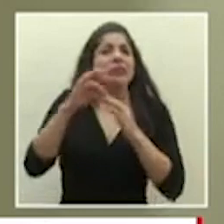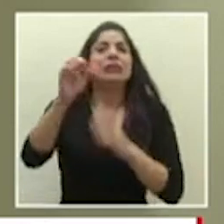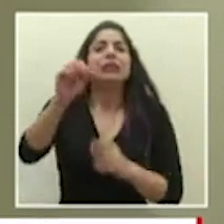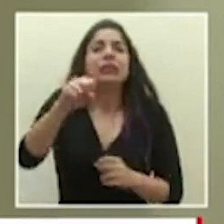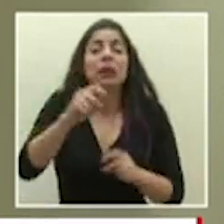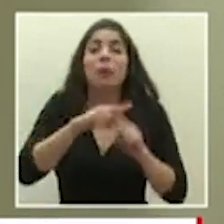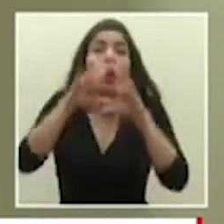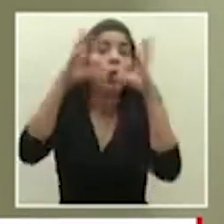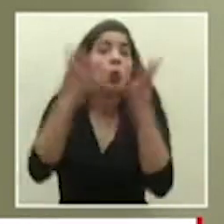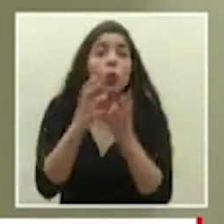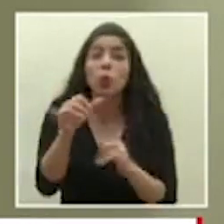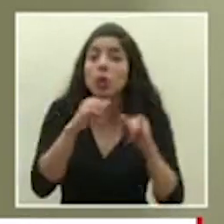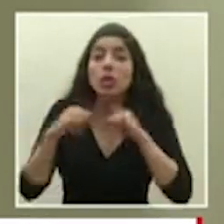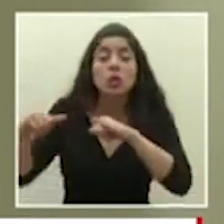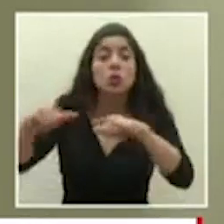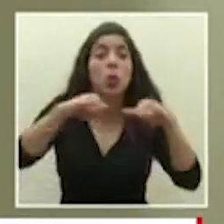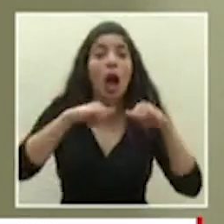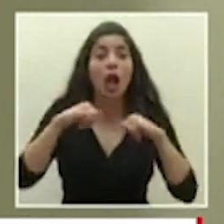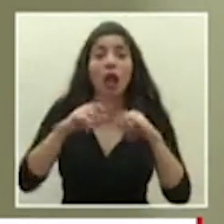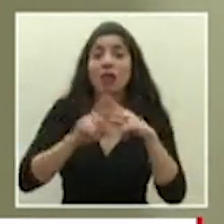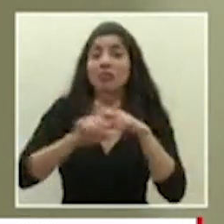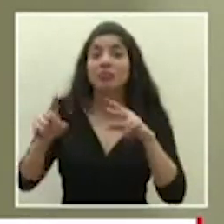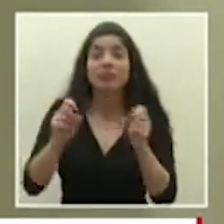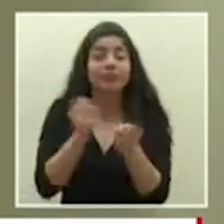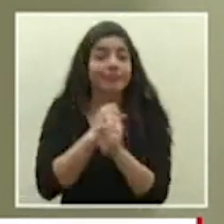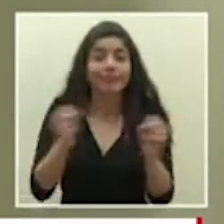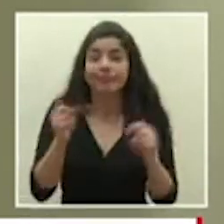así tiene todo el mundo y nadie se escapa de esto